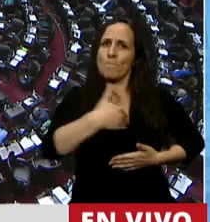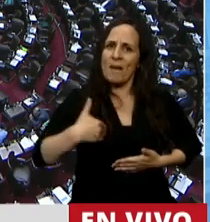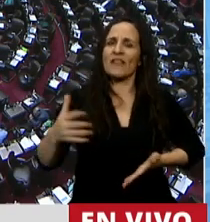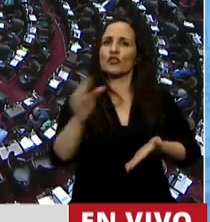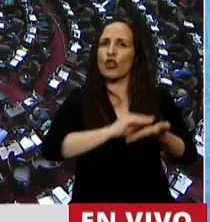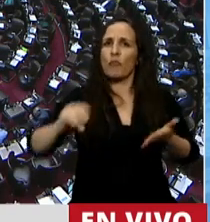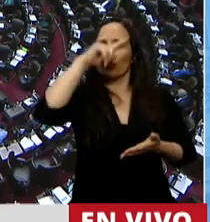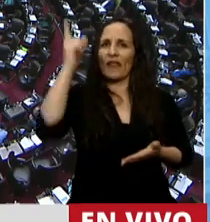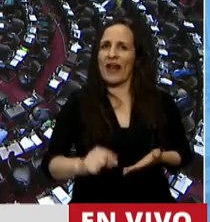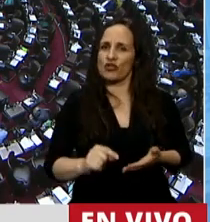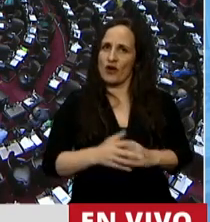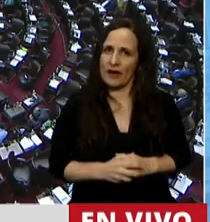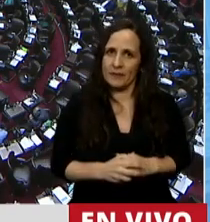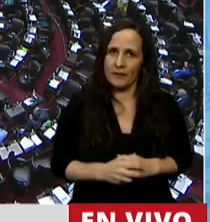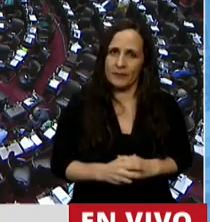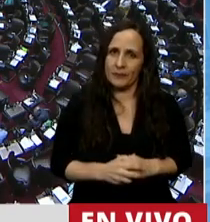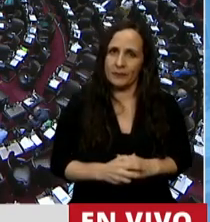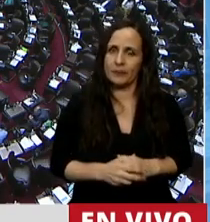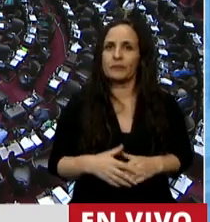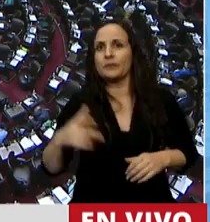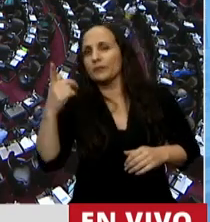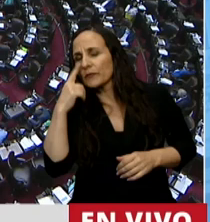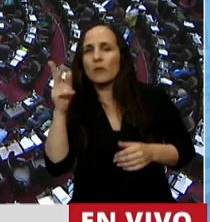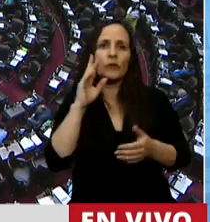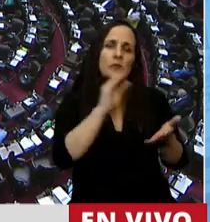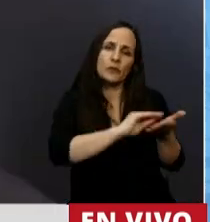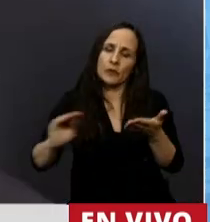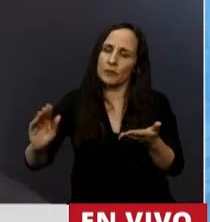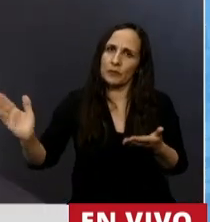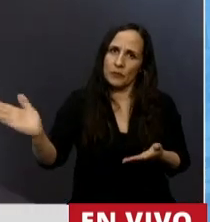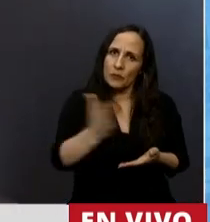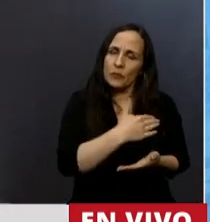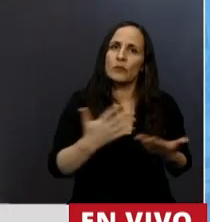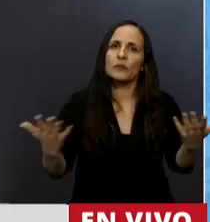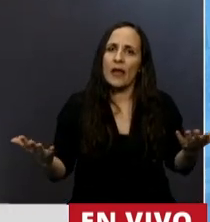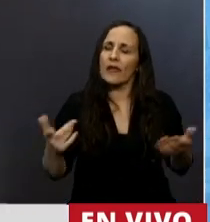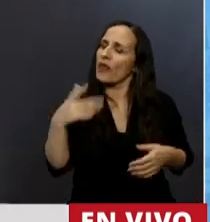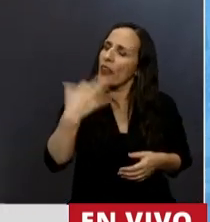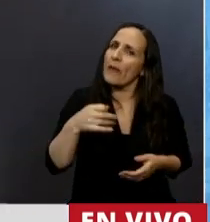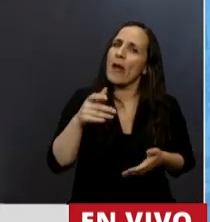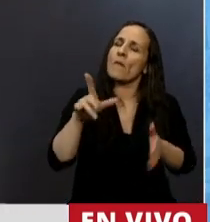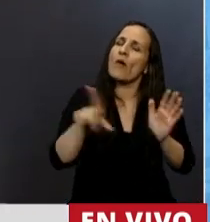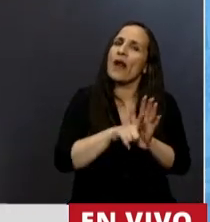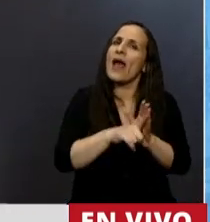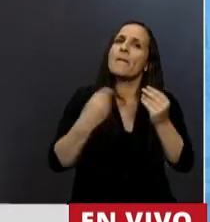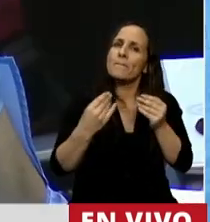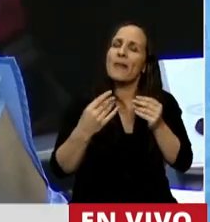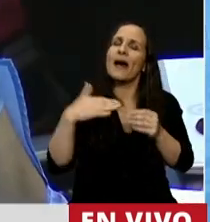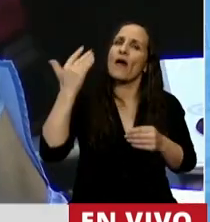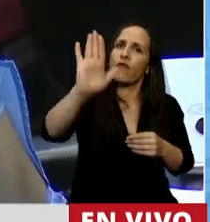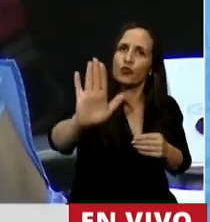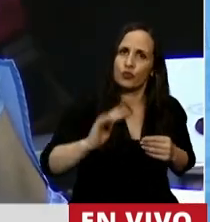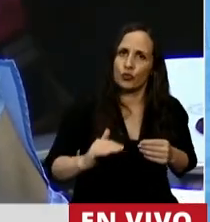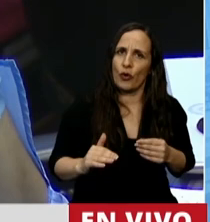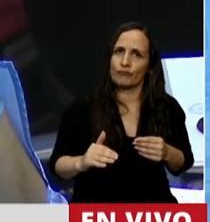diputada nacional. Compañeros y compañeras, diputados y diputadas, tenemos que legislar el futuro, tenemos que darle